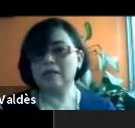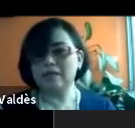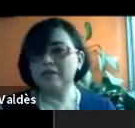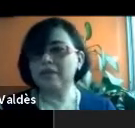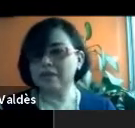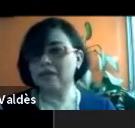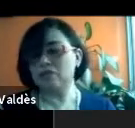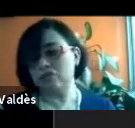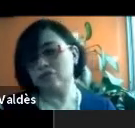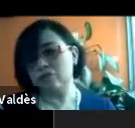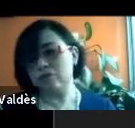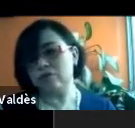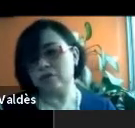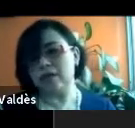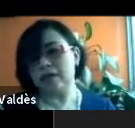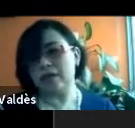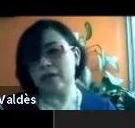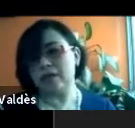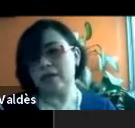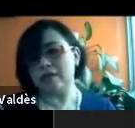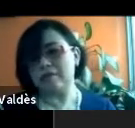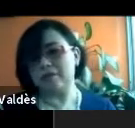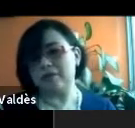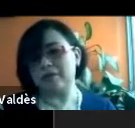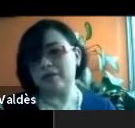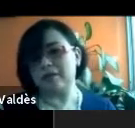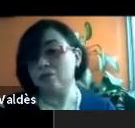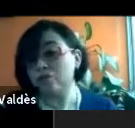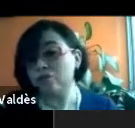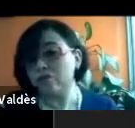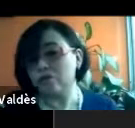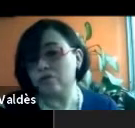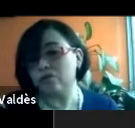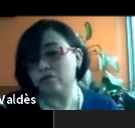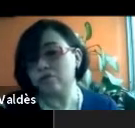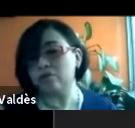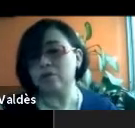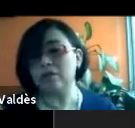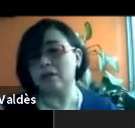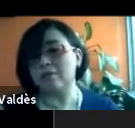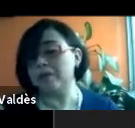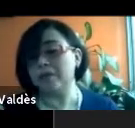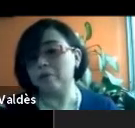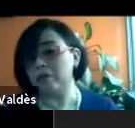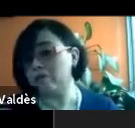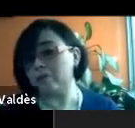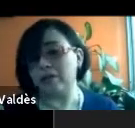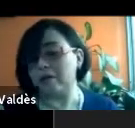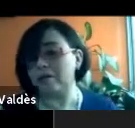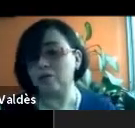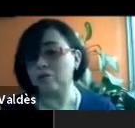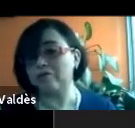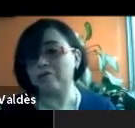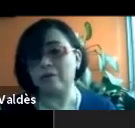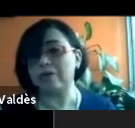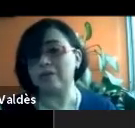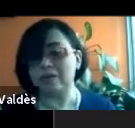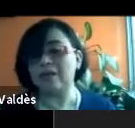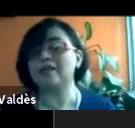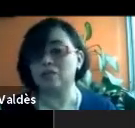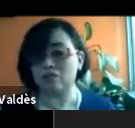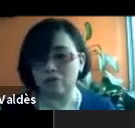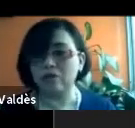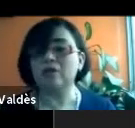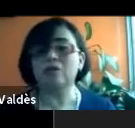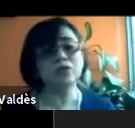si te fijas, es la construcción de, de, de, las, de, de nosotros, ¿no? De nosotros y de repente poder tomarle la mano a un enfermo y